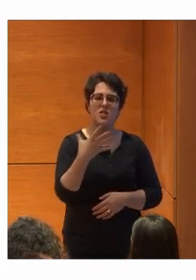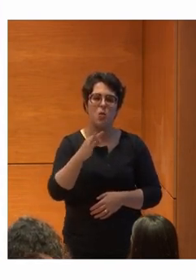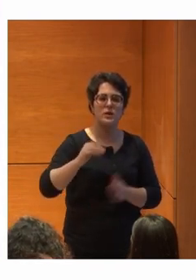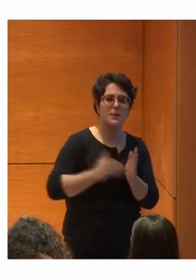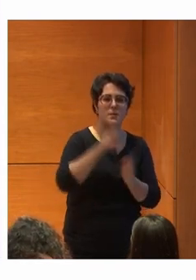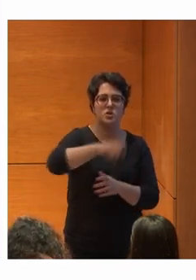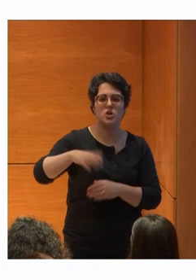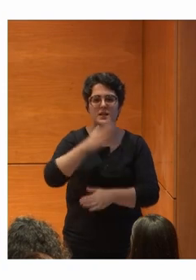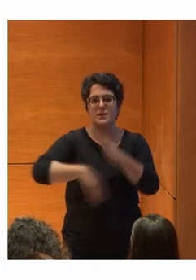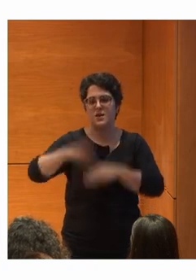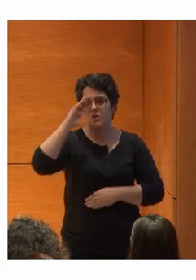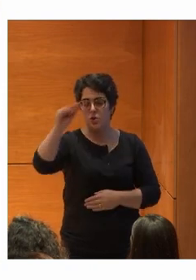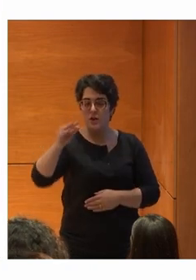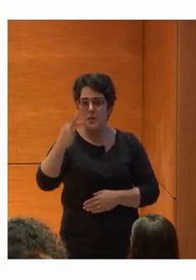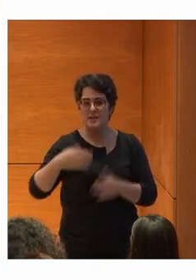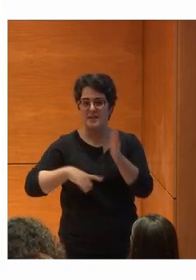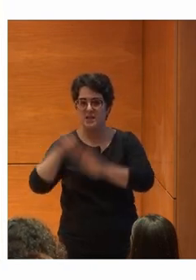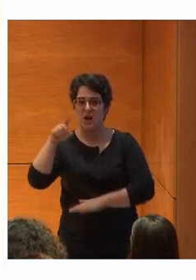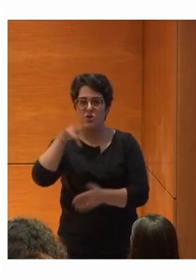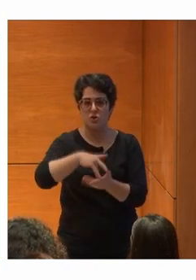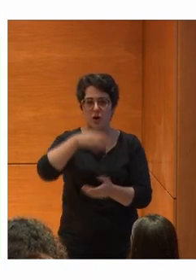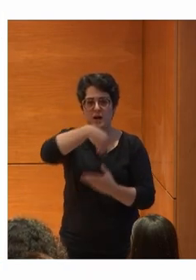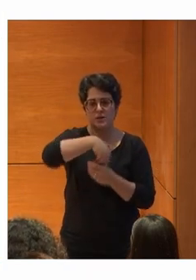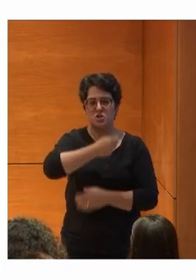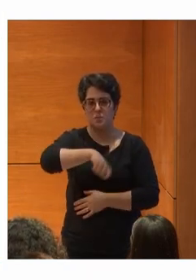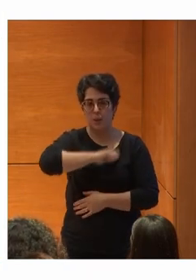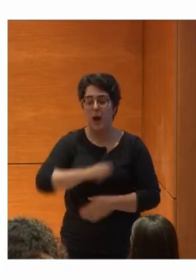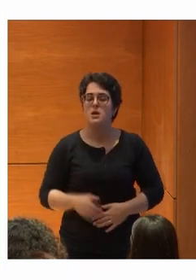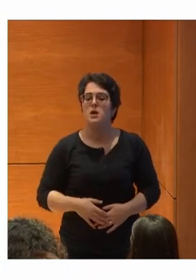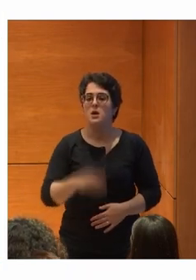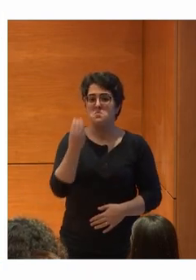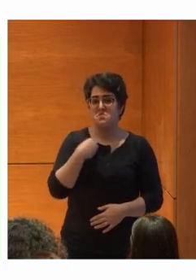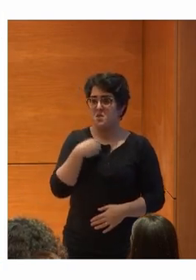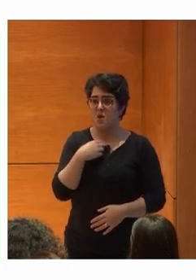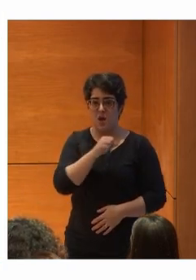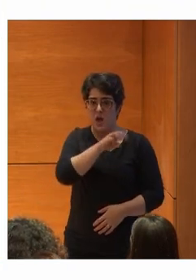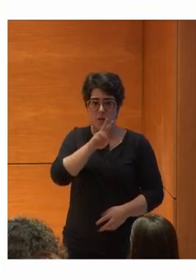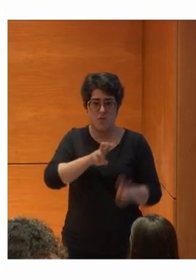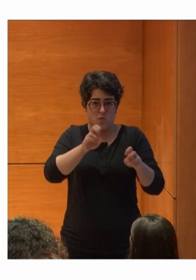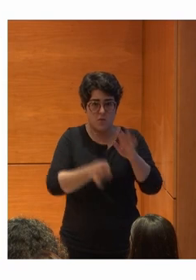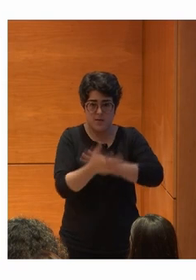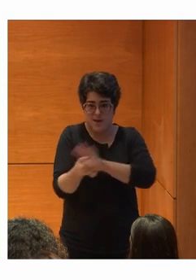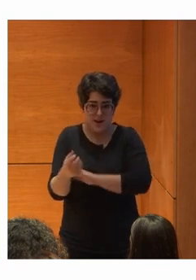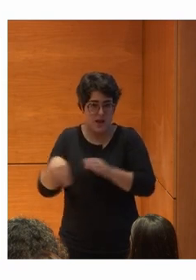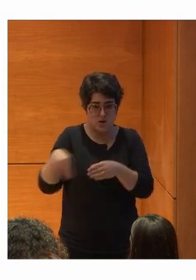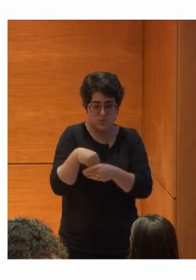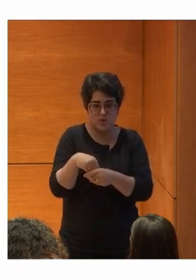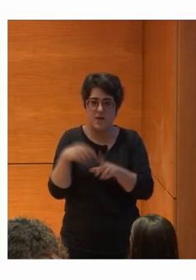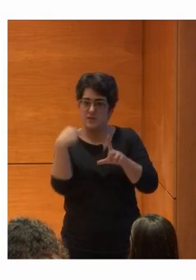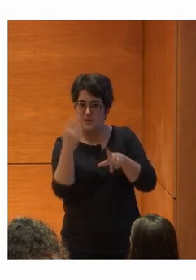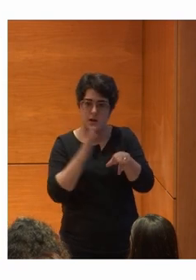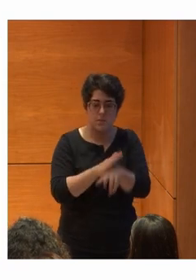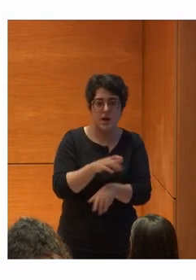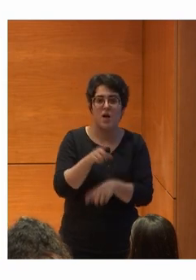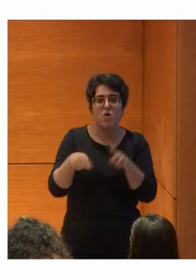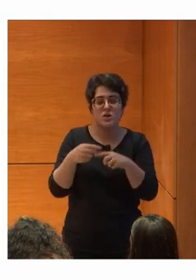Con discapacidad intelectual Y del desarrollo Que hay en España Aunque poco a poco Se están creando Más aplicaciones inclusivas Diseñadas Para